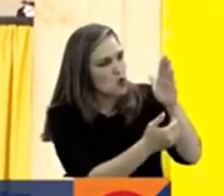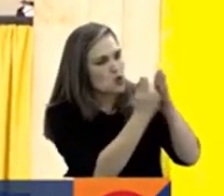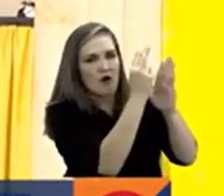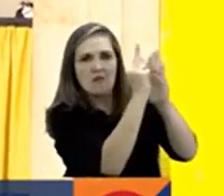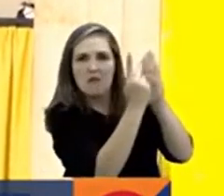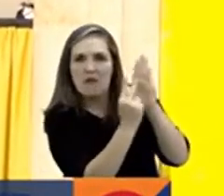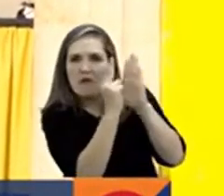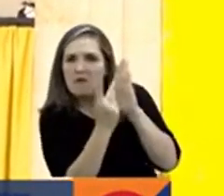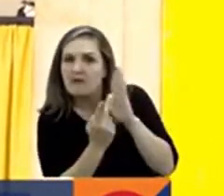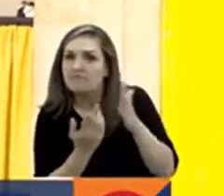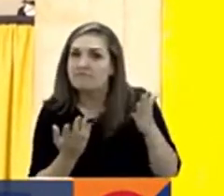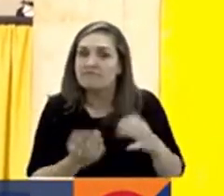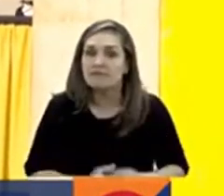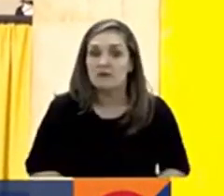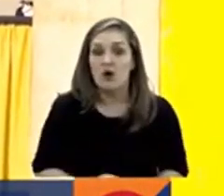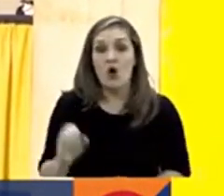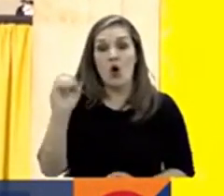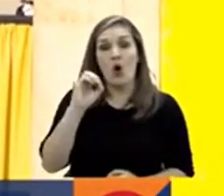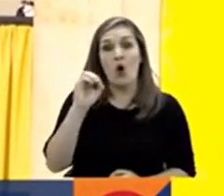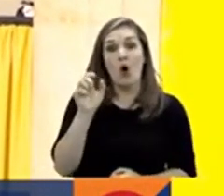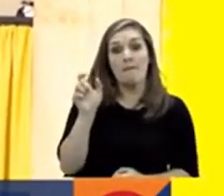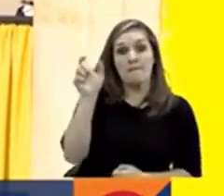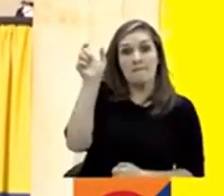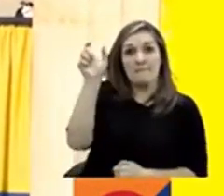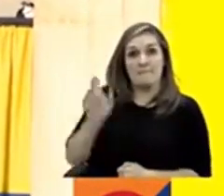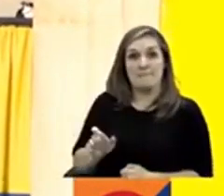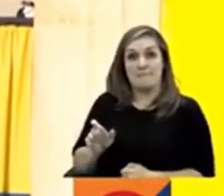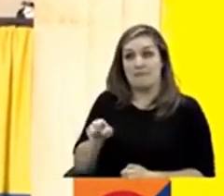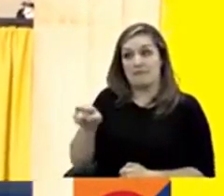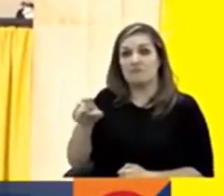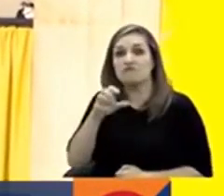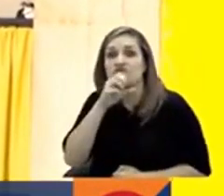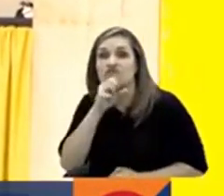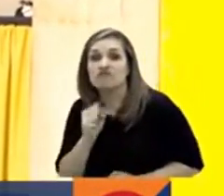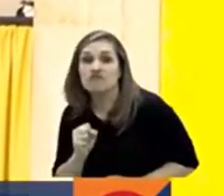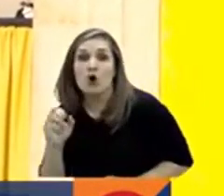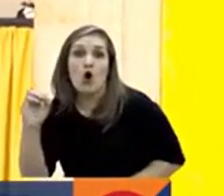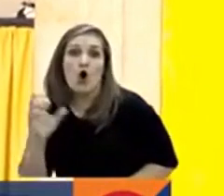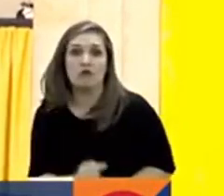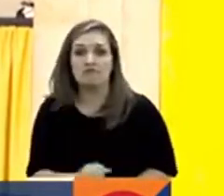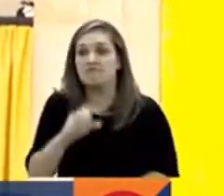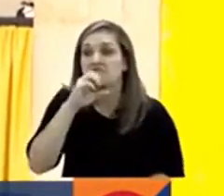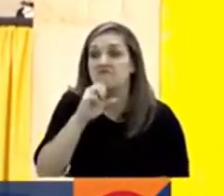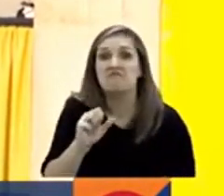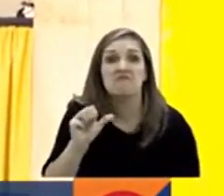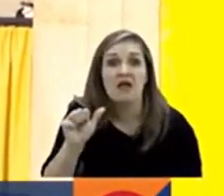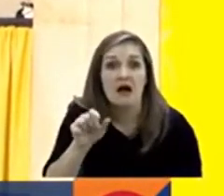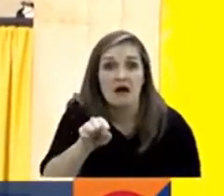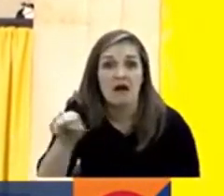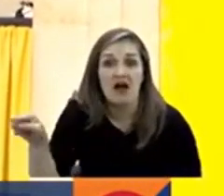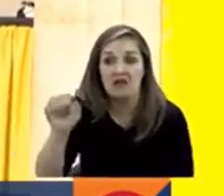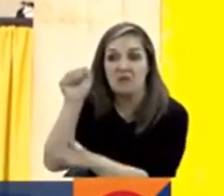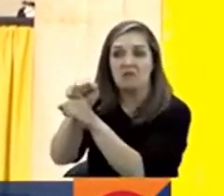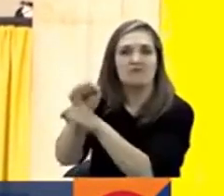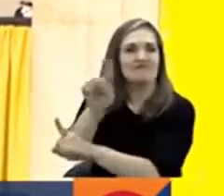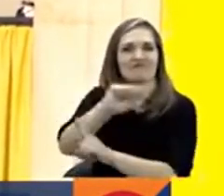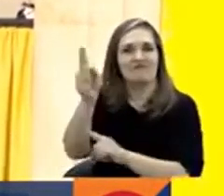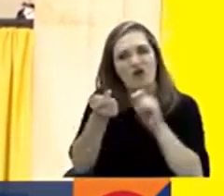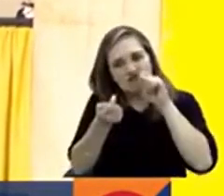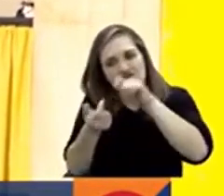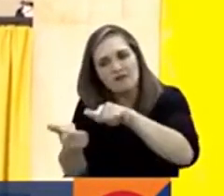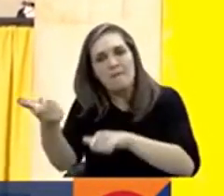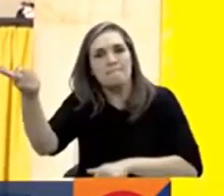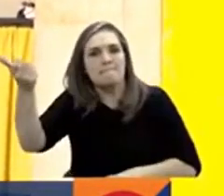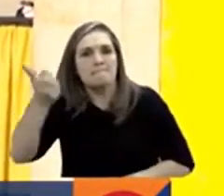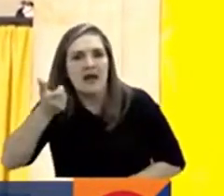que un viejo o una vieja pueda tener una pensión y un plato de